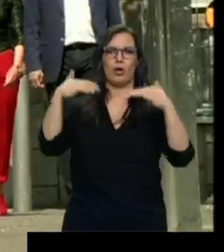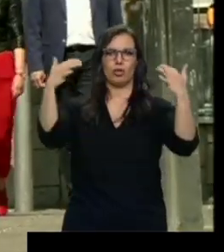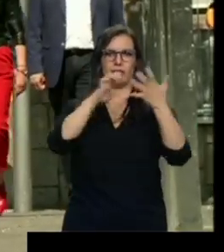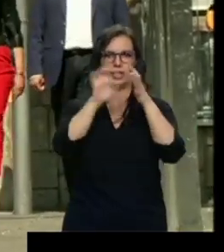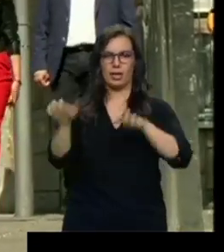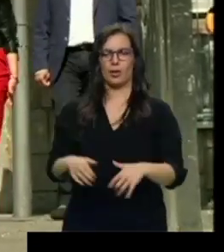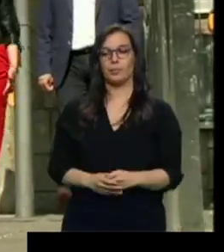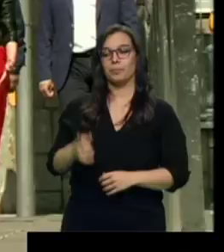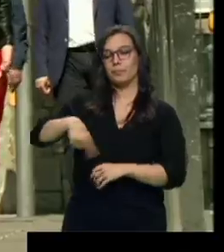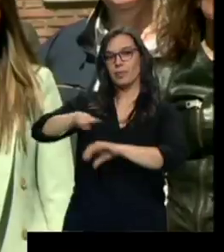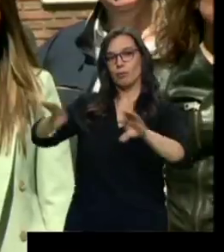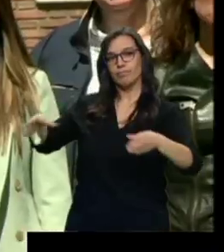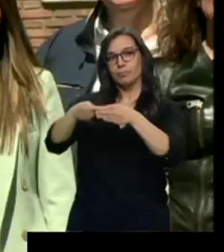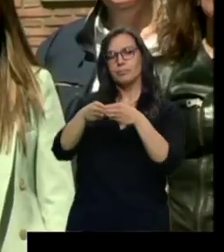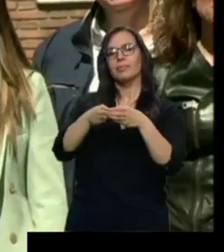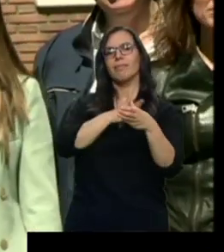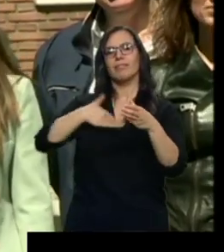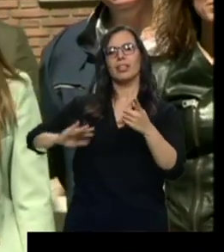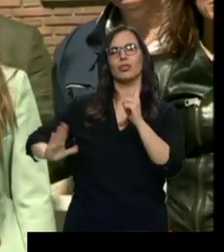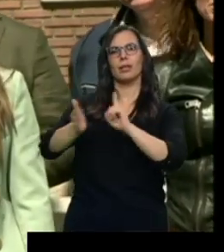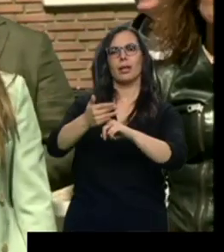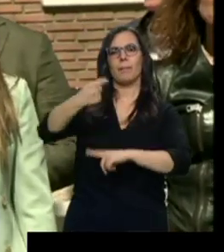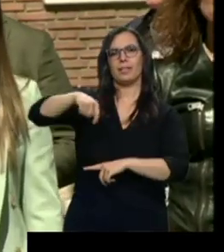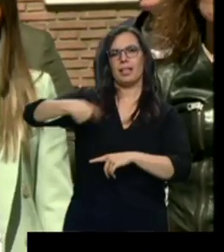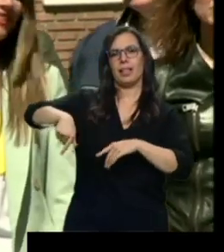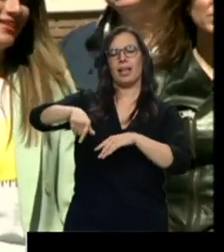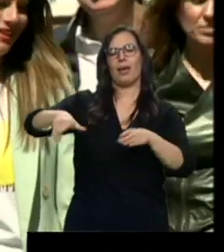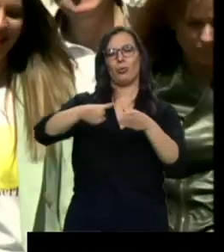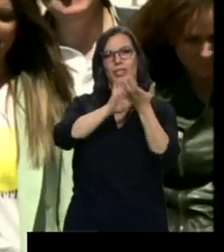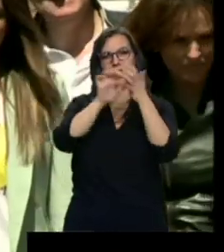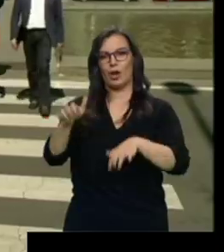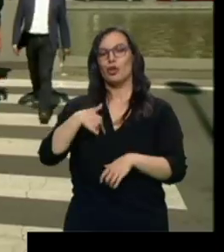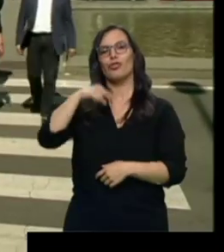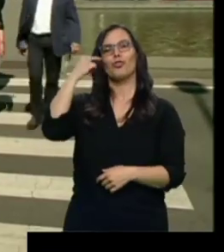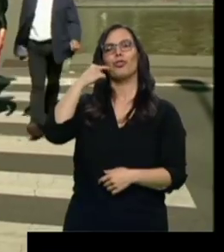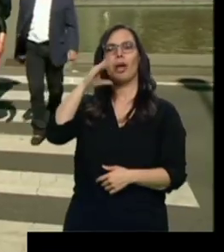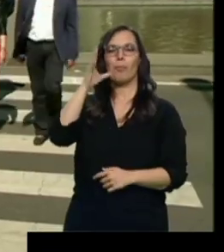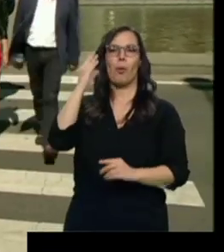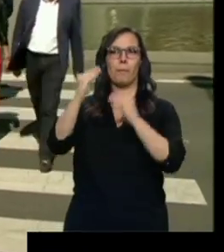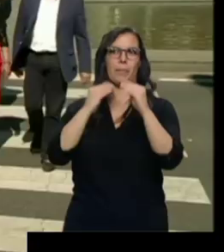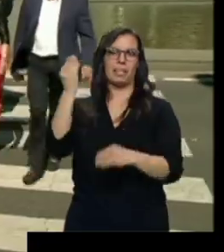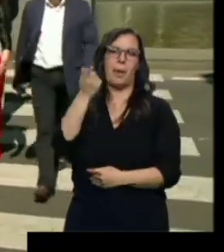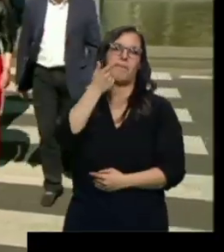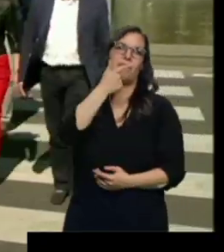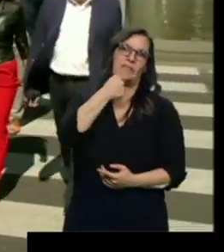Juntos aspiran a llegar a la presidencia de la Junta. Sonríen porque lo ven más cerca que nunca, pero no dan la batalla por ganada y pelearán cada